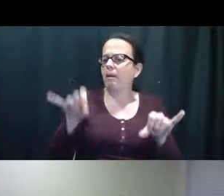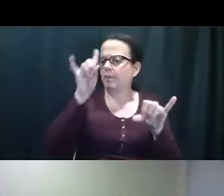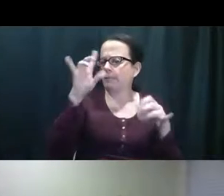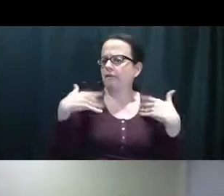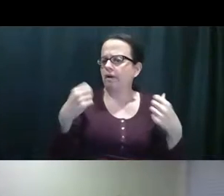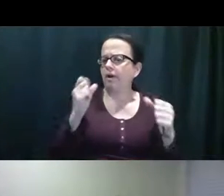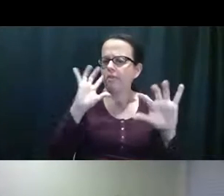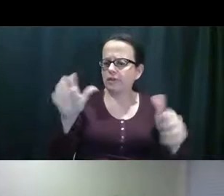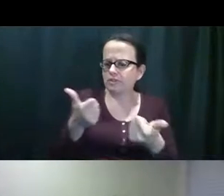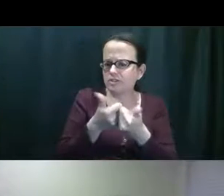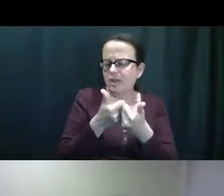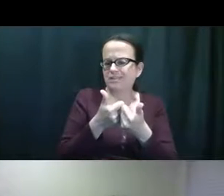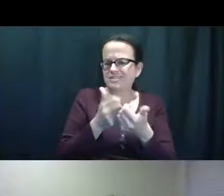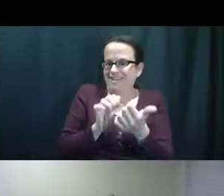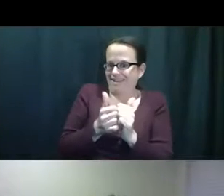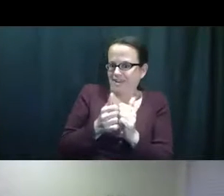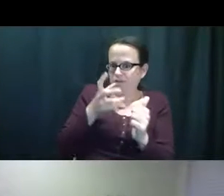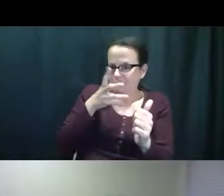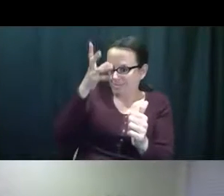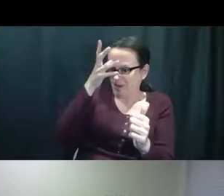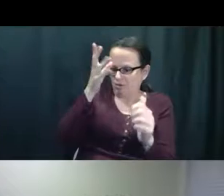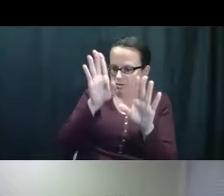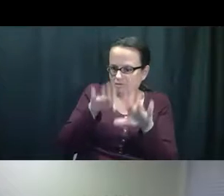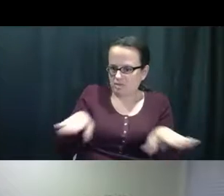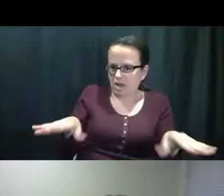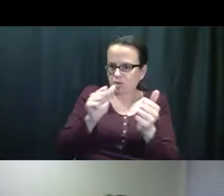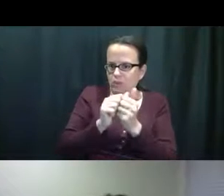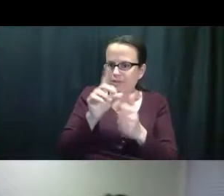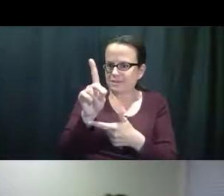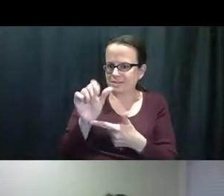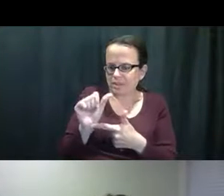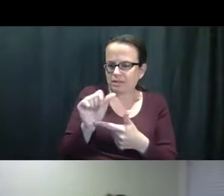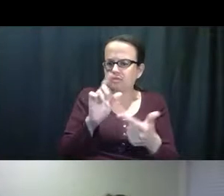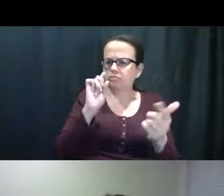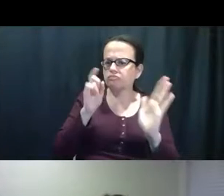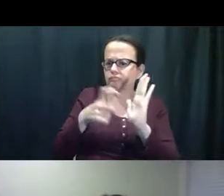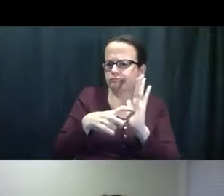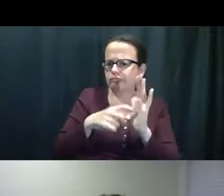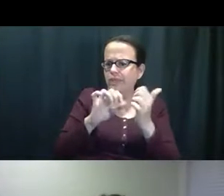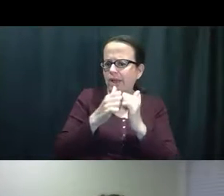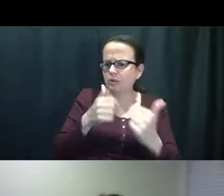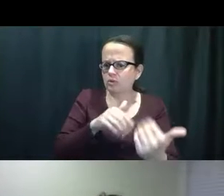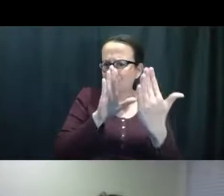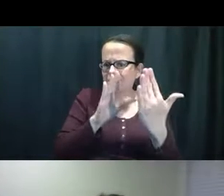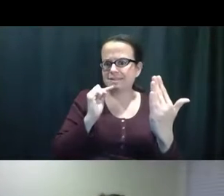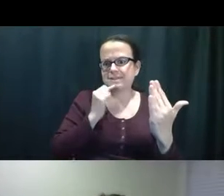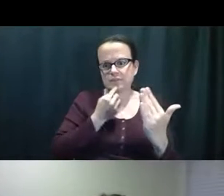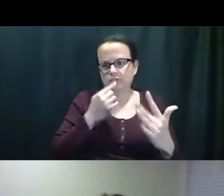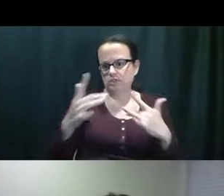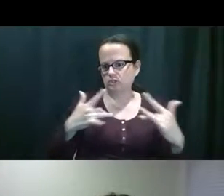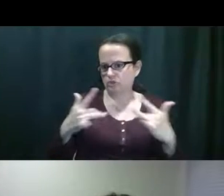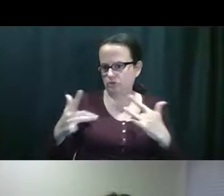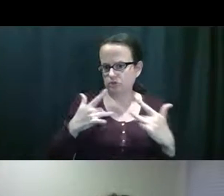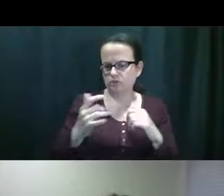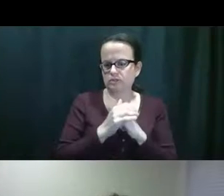entender de los problemas de salud los retos de comunes de salud mental y como reconocer y